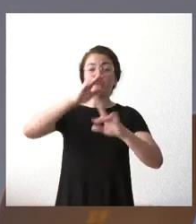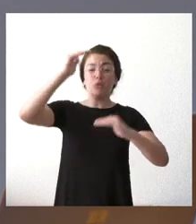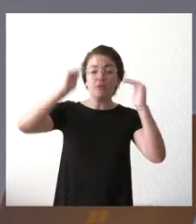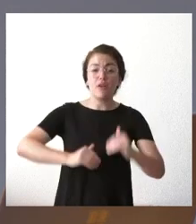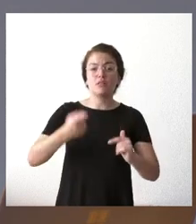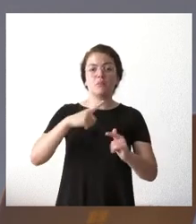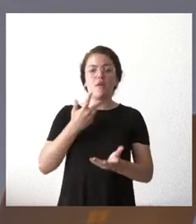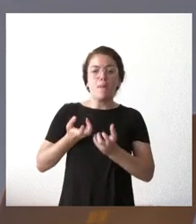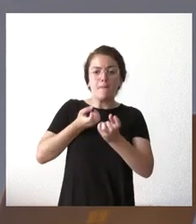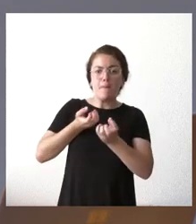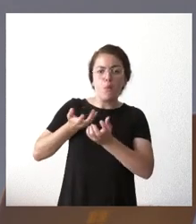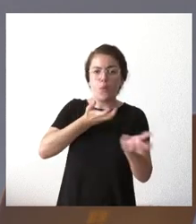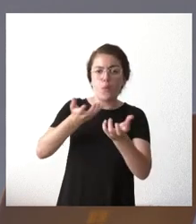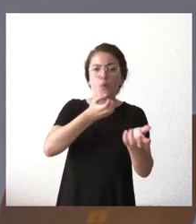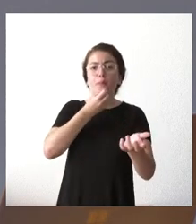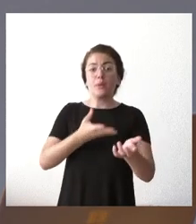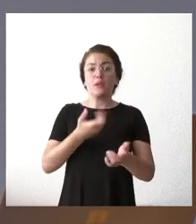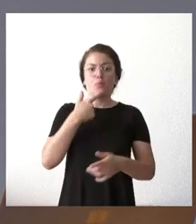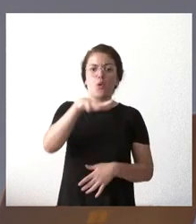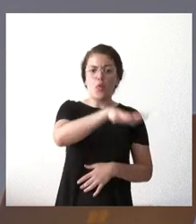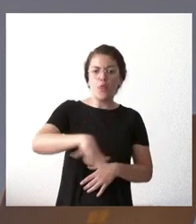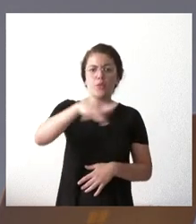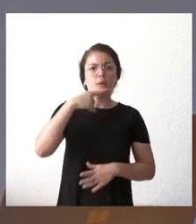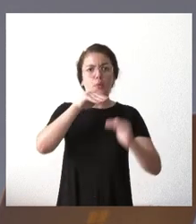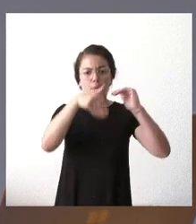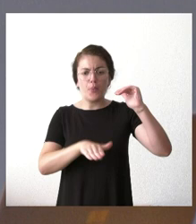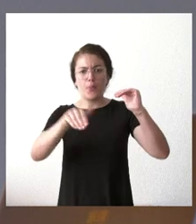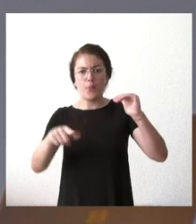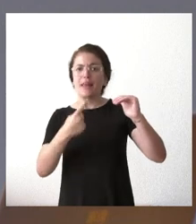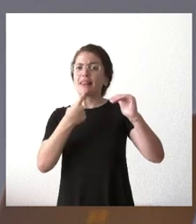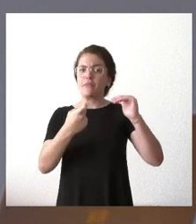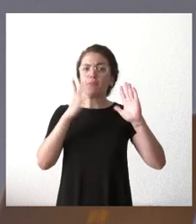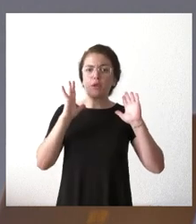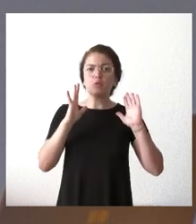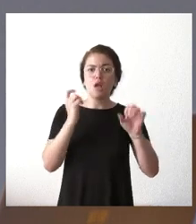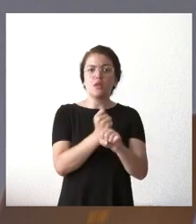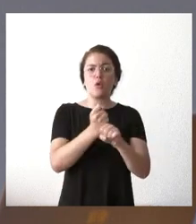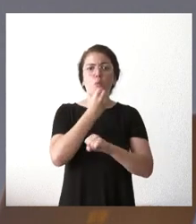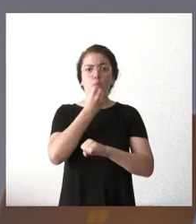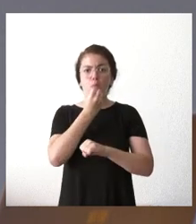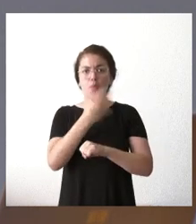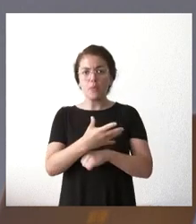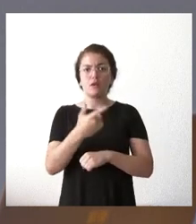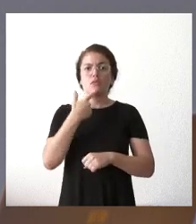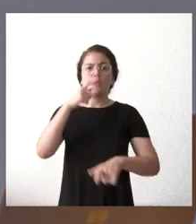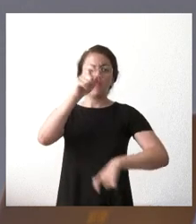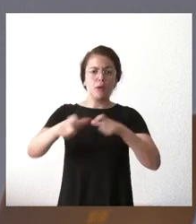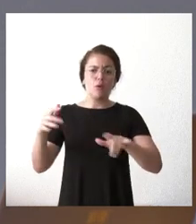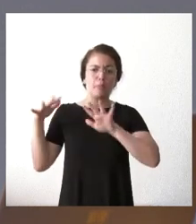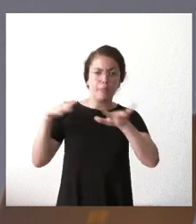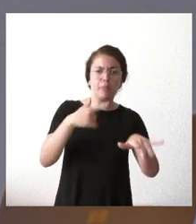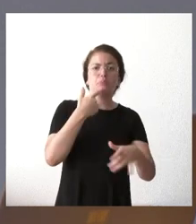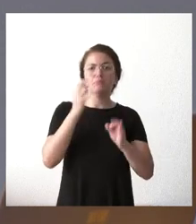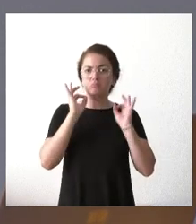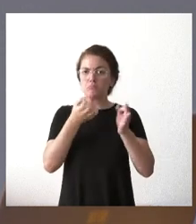lugares de unas condiciones orográficas muy complejas. Bueno, se está haciendo un gran trabajo, con multitud de medios de todo tipo, y